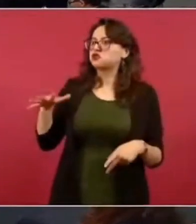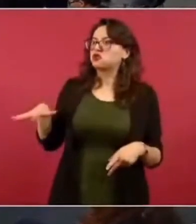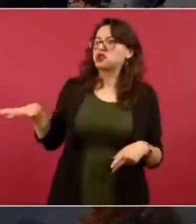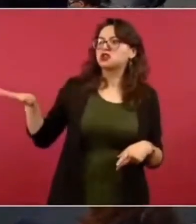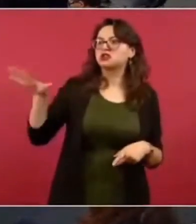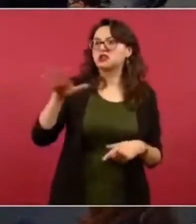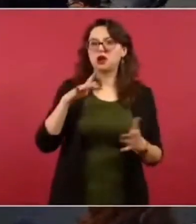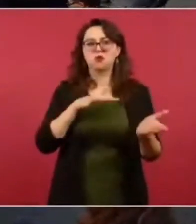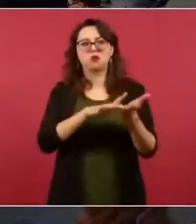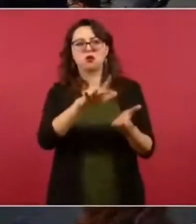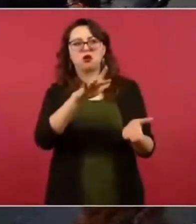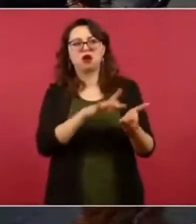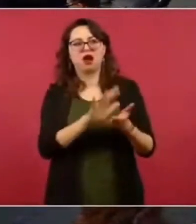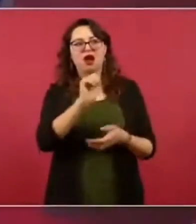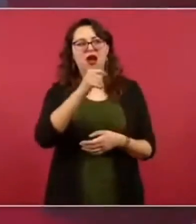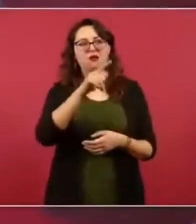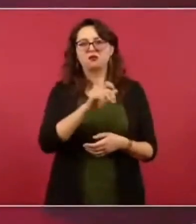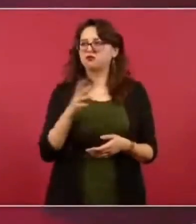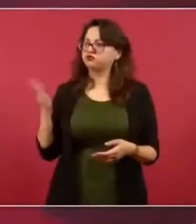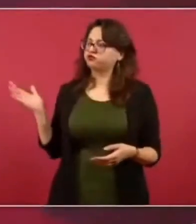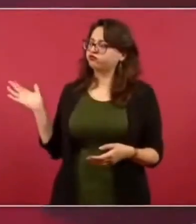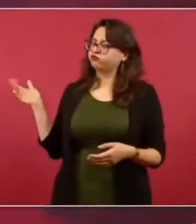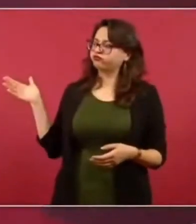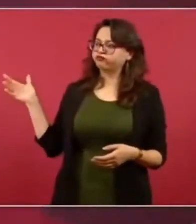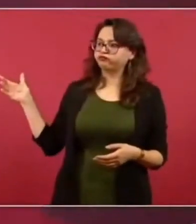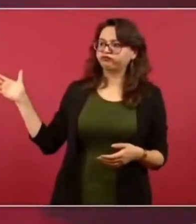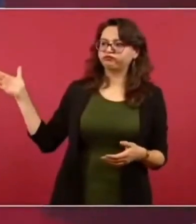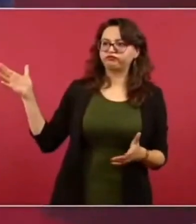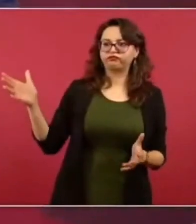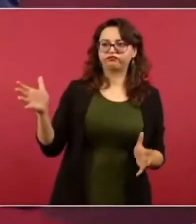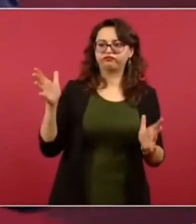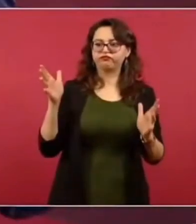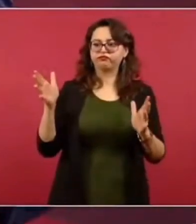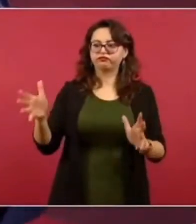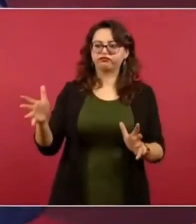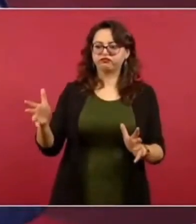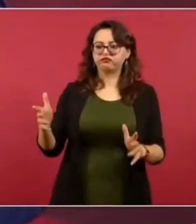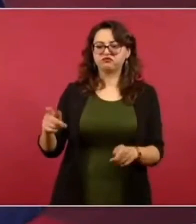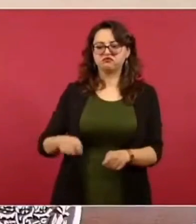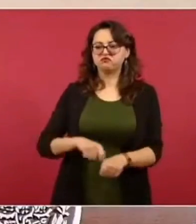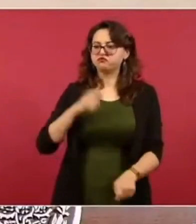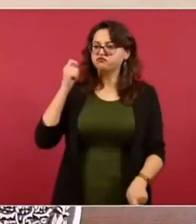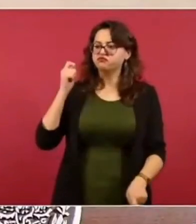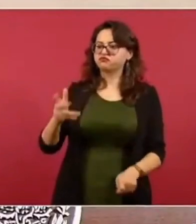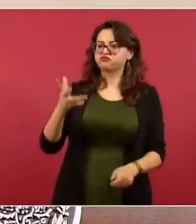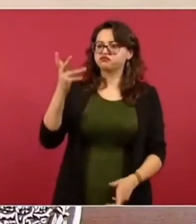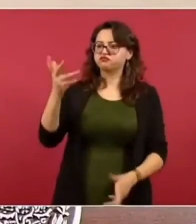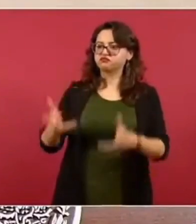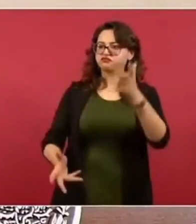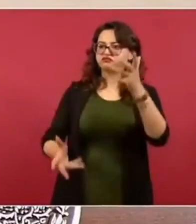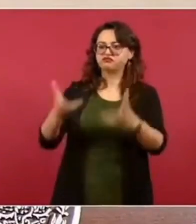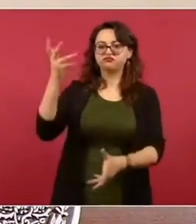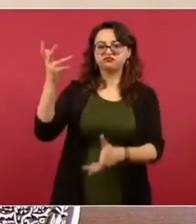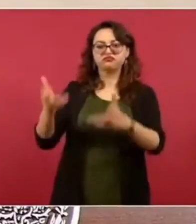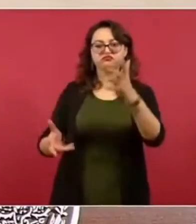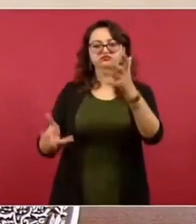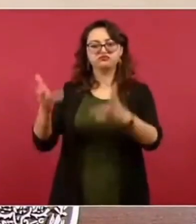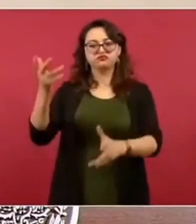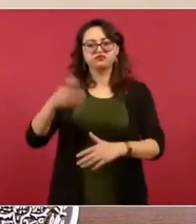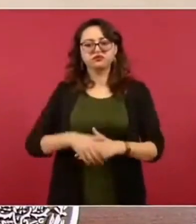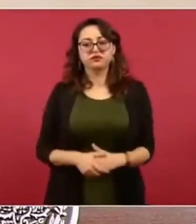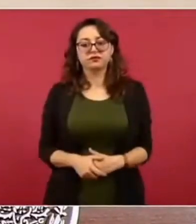Ese pensamiento prevalece, impera. Y tiene